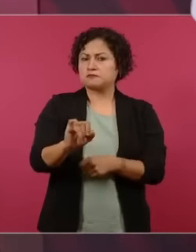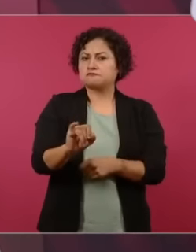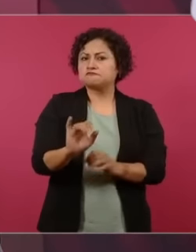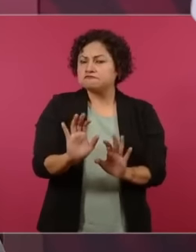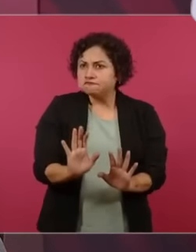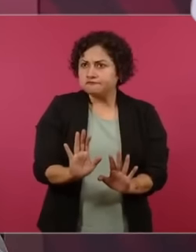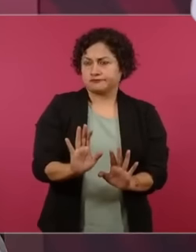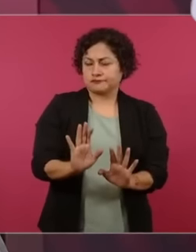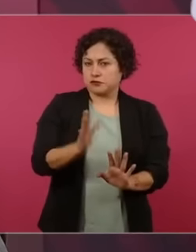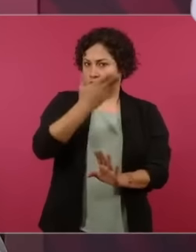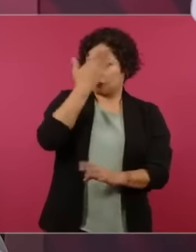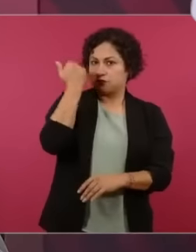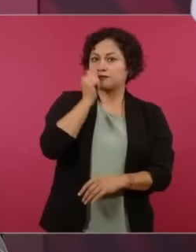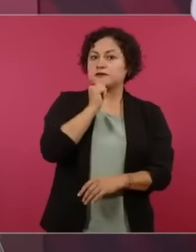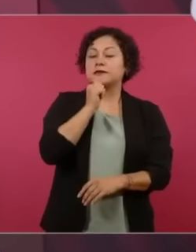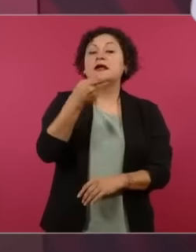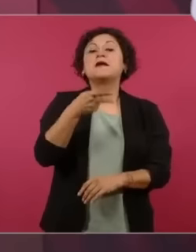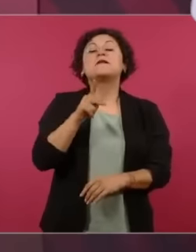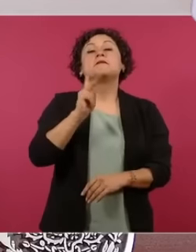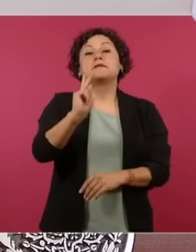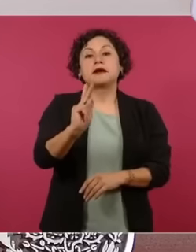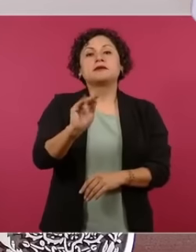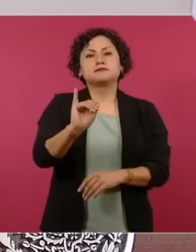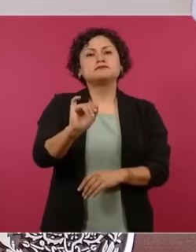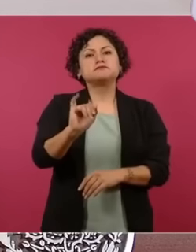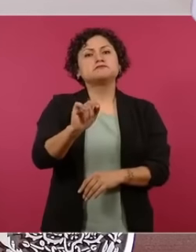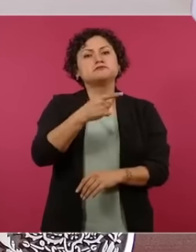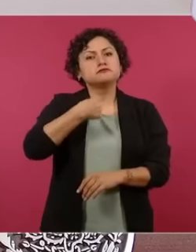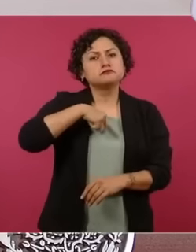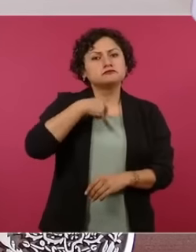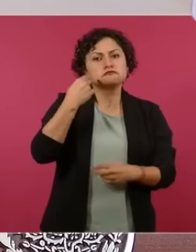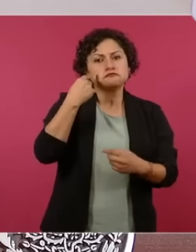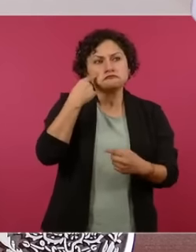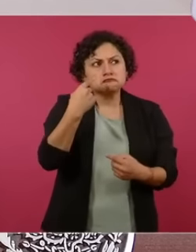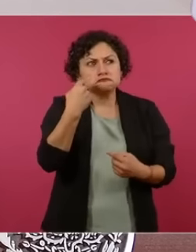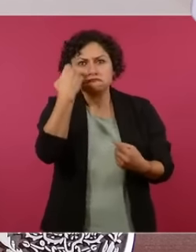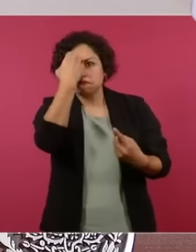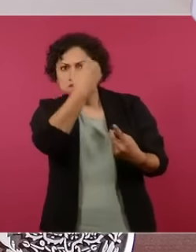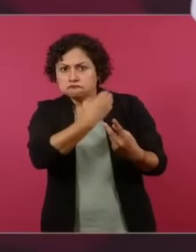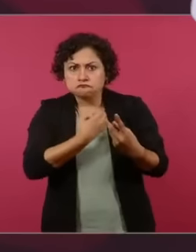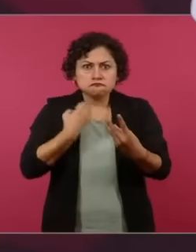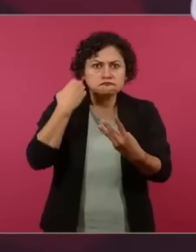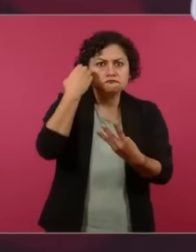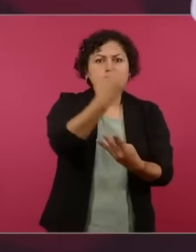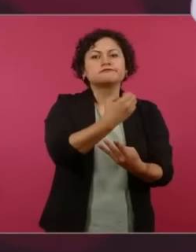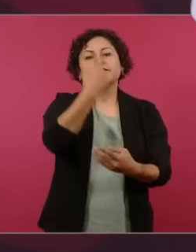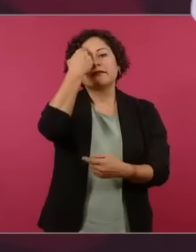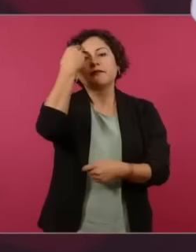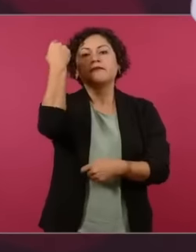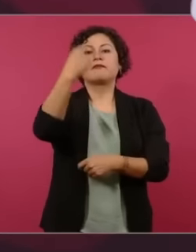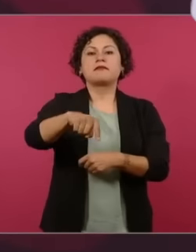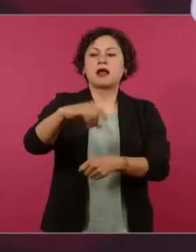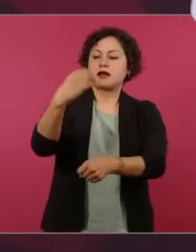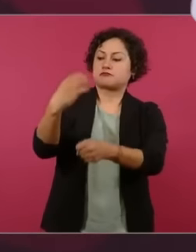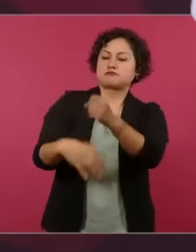meses pues este programa no se vio afectado afectado en qué sentido en que tenían que adelantarles pagos porque no